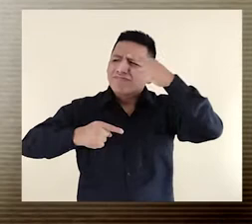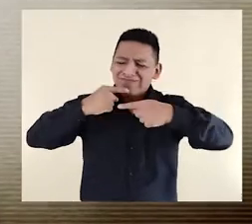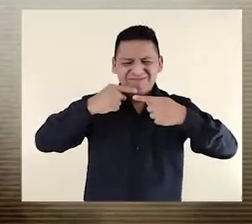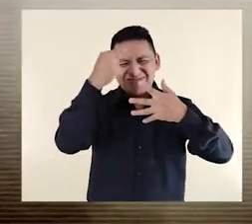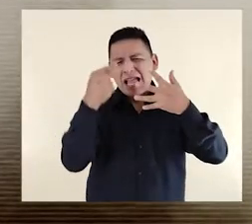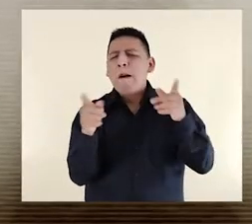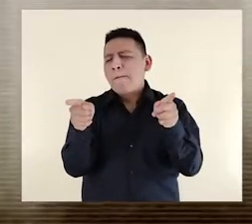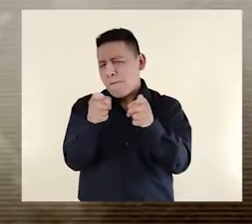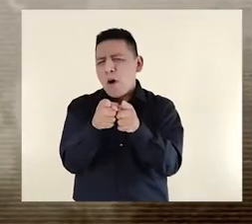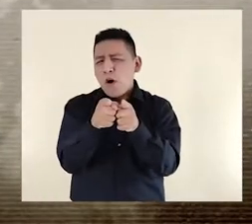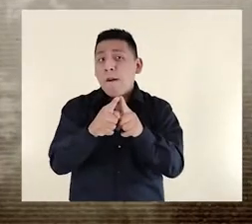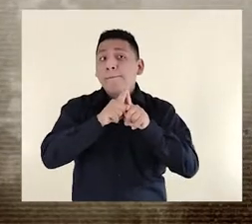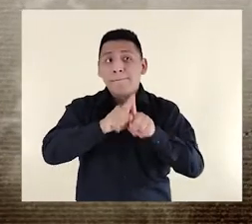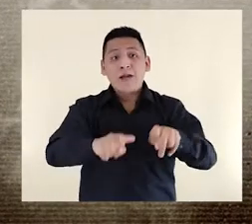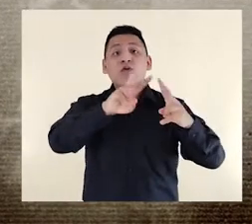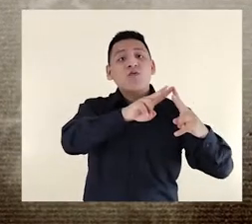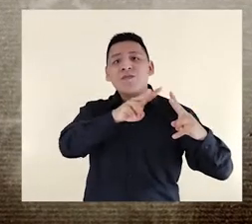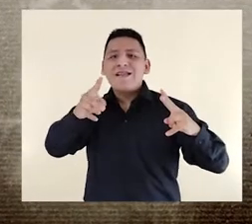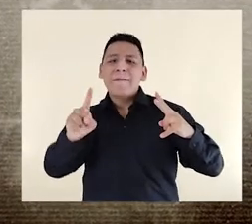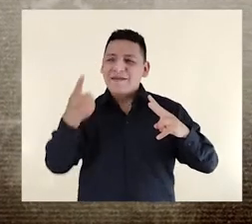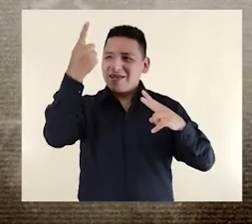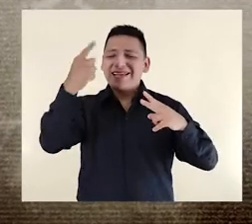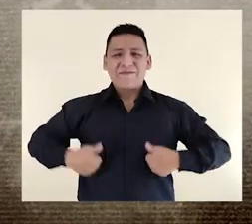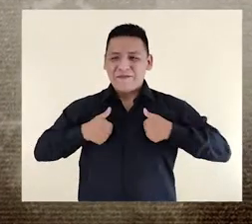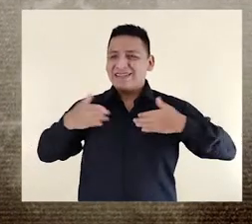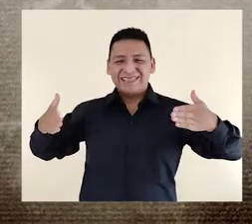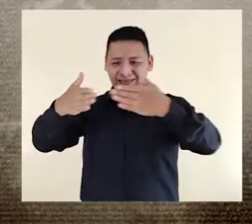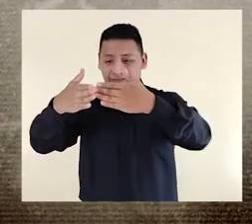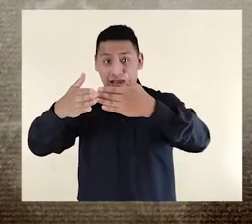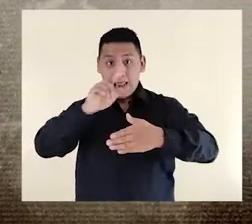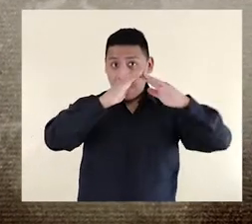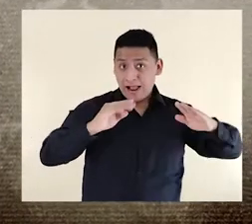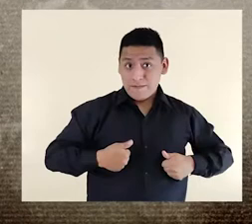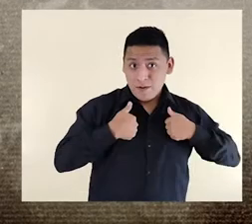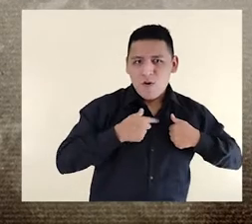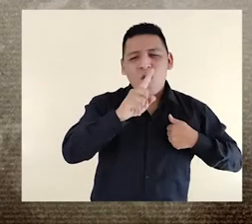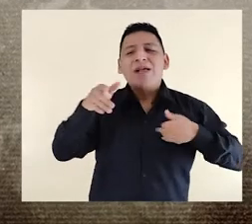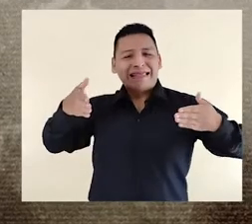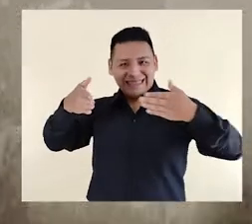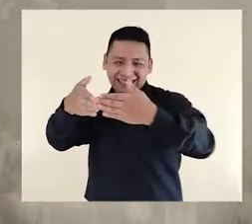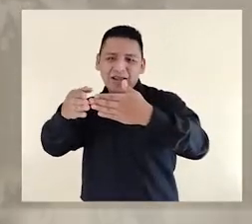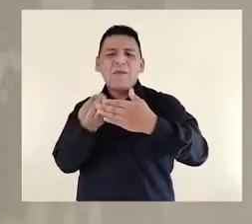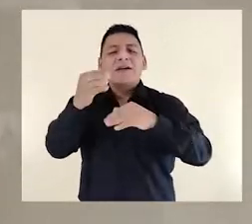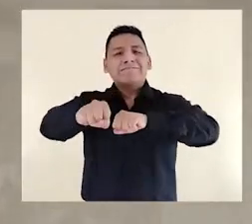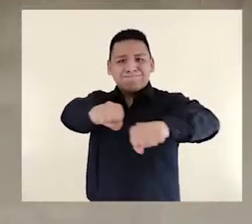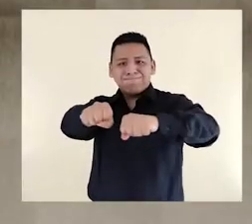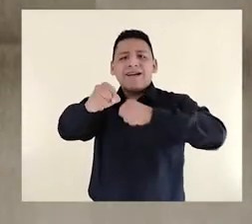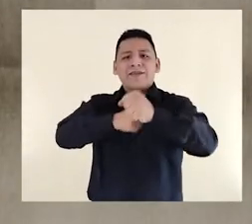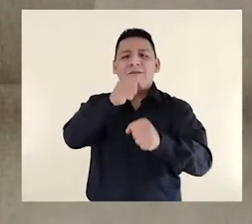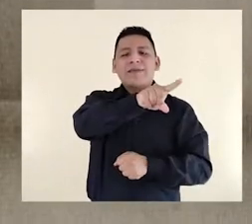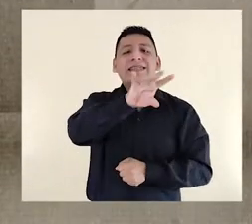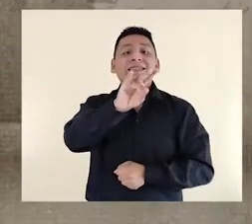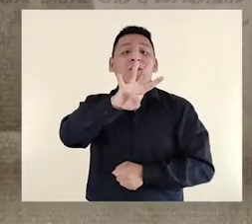cierta de la propiedad pero se puede trazar al primer vecino que vivió en este rincón más no en la misma casa porque recordemos que después del